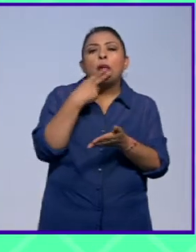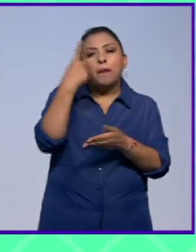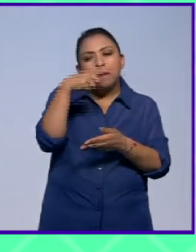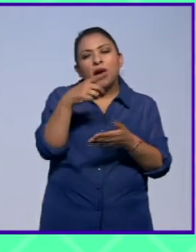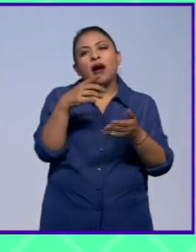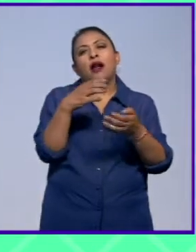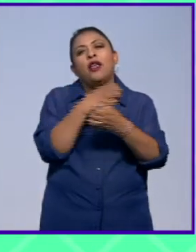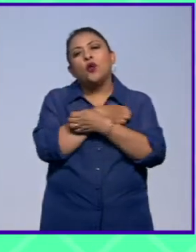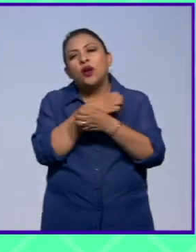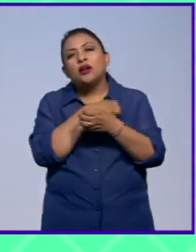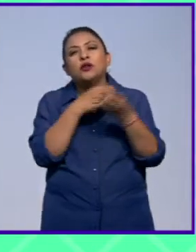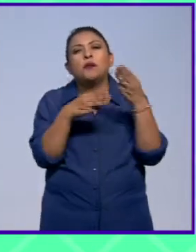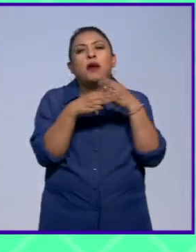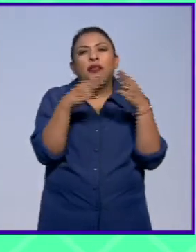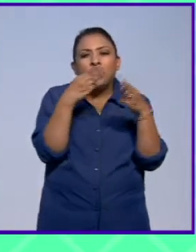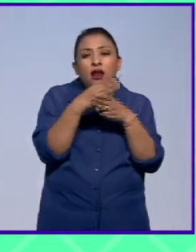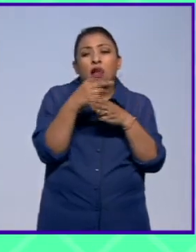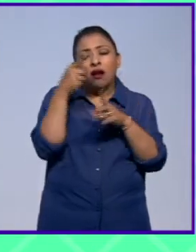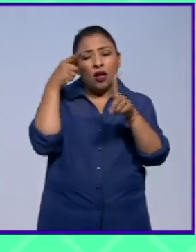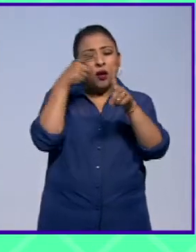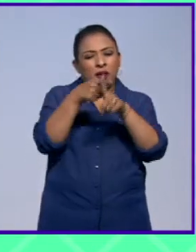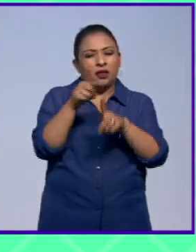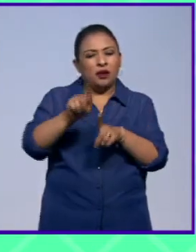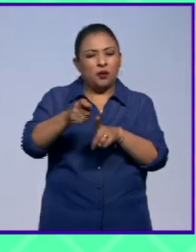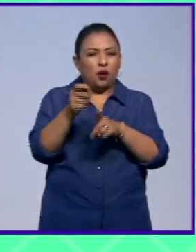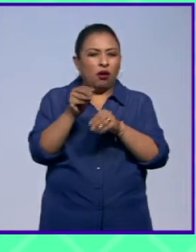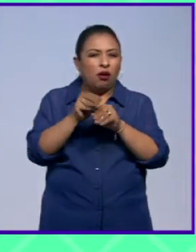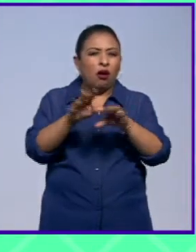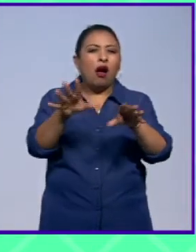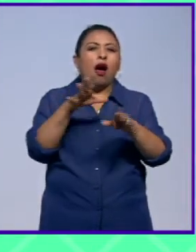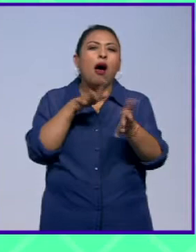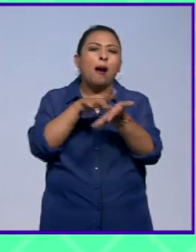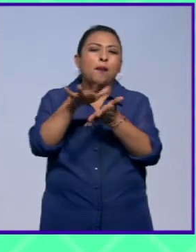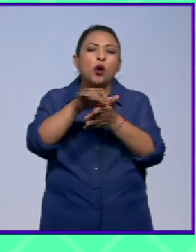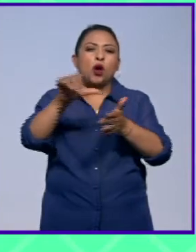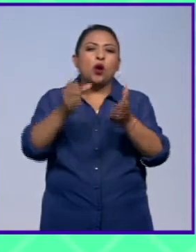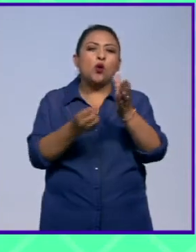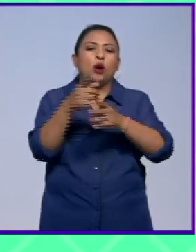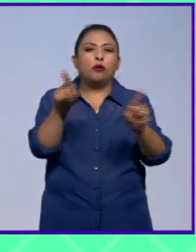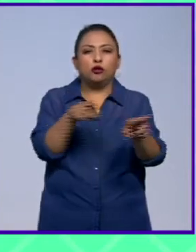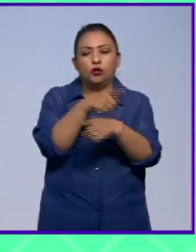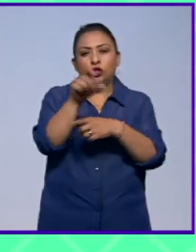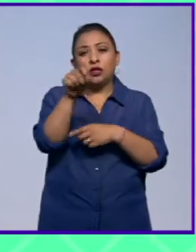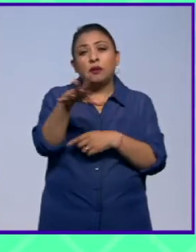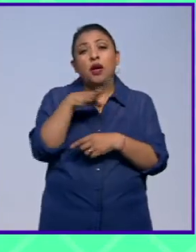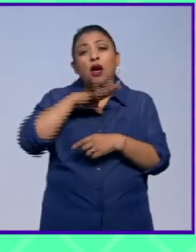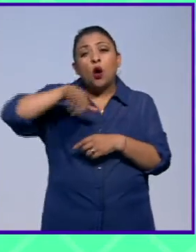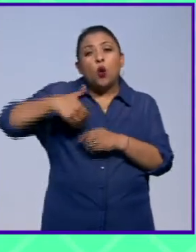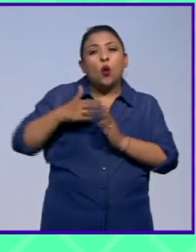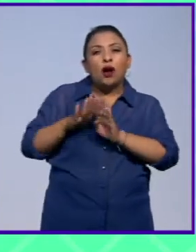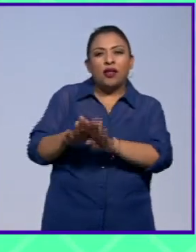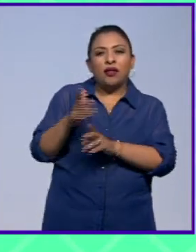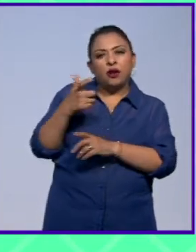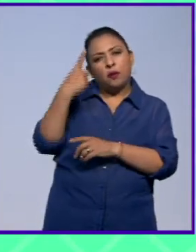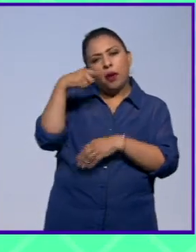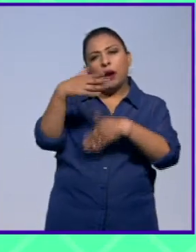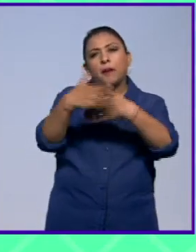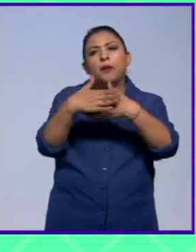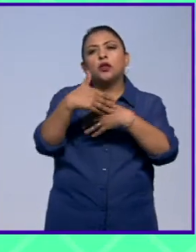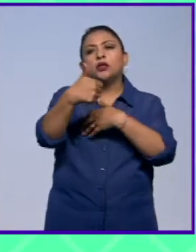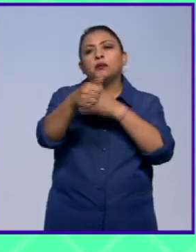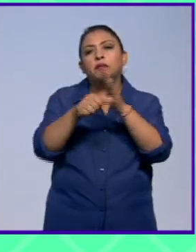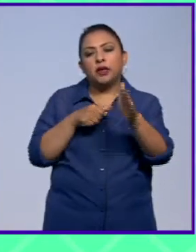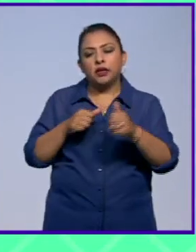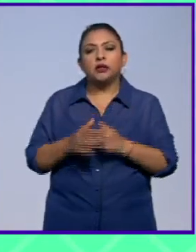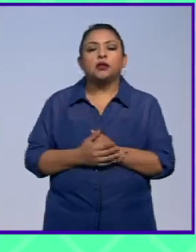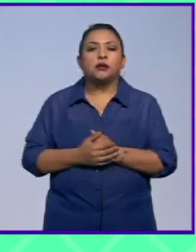equipo de educación ya que uno de los objetivos de la radio es brindar apoyo a nuevos músicos además de tener reservas en efectivo para los próximos seis